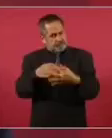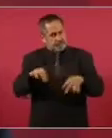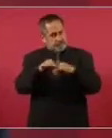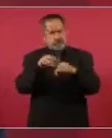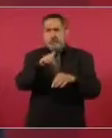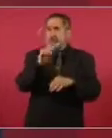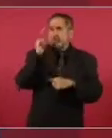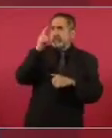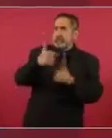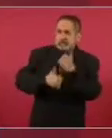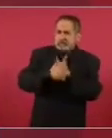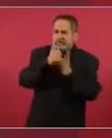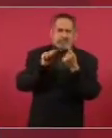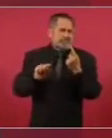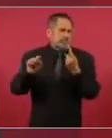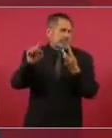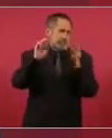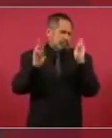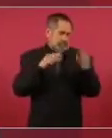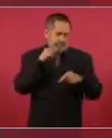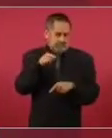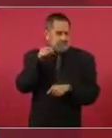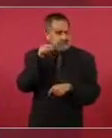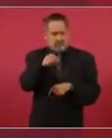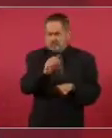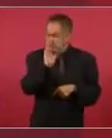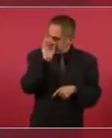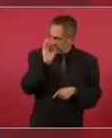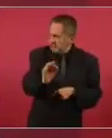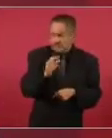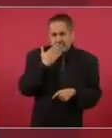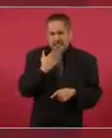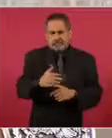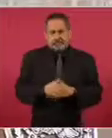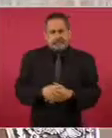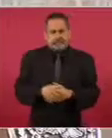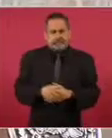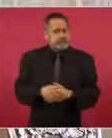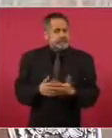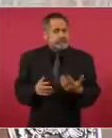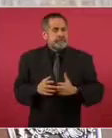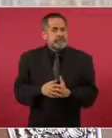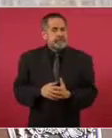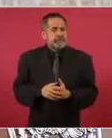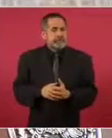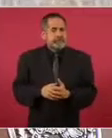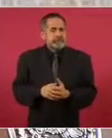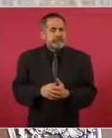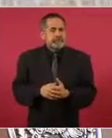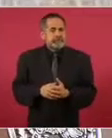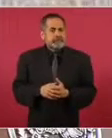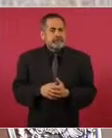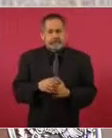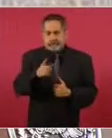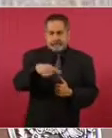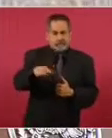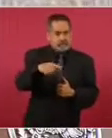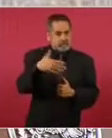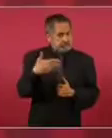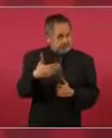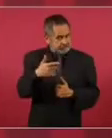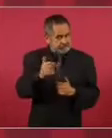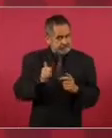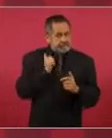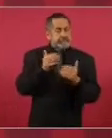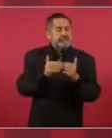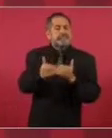competencia, que llevan una ventaja